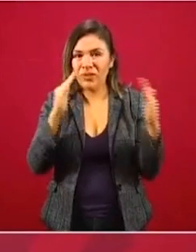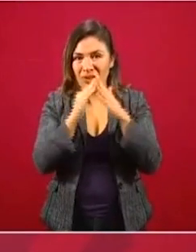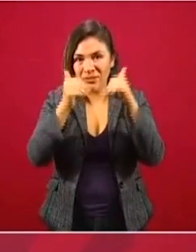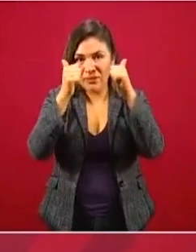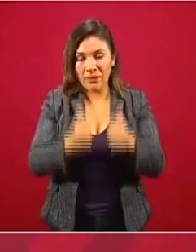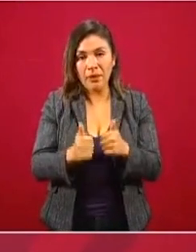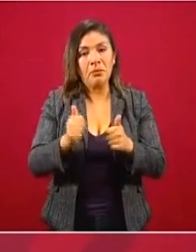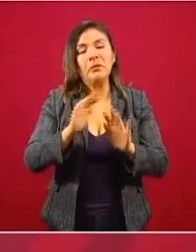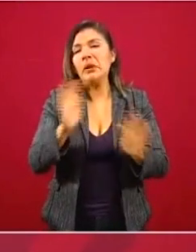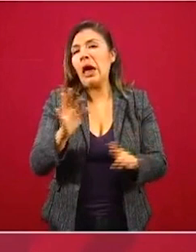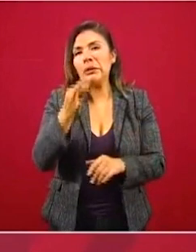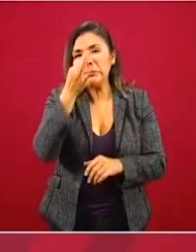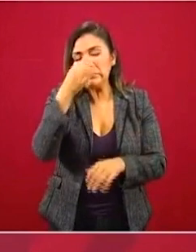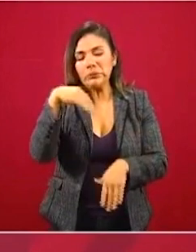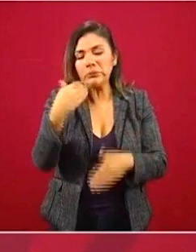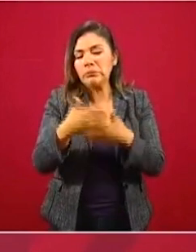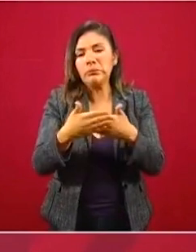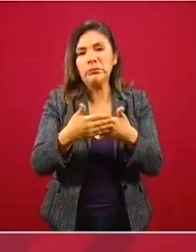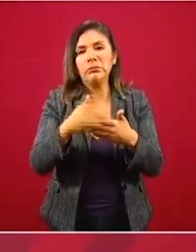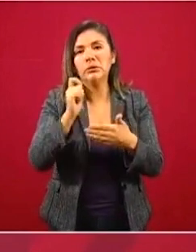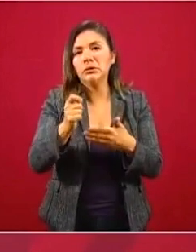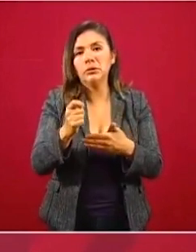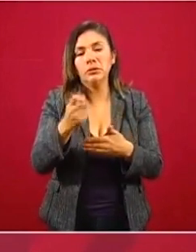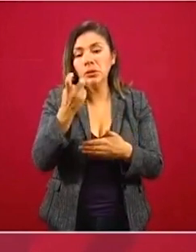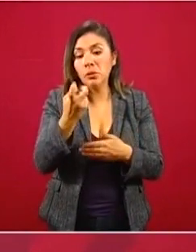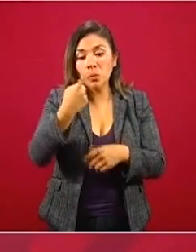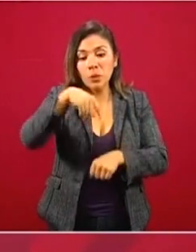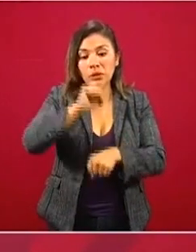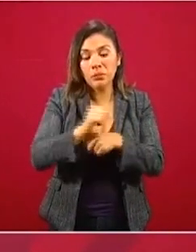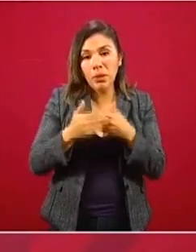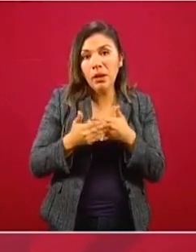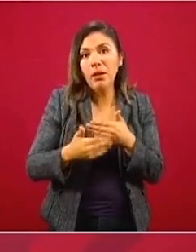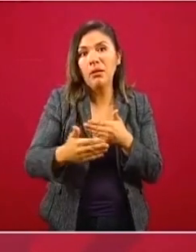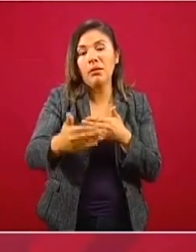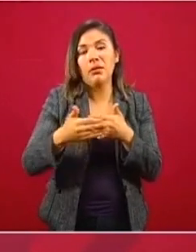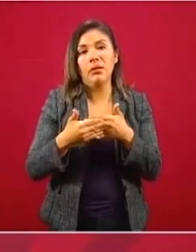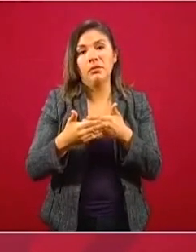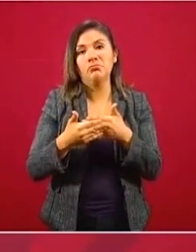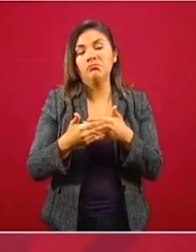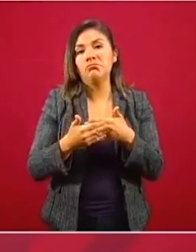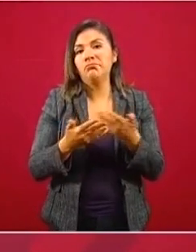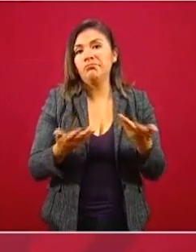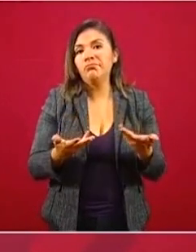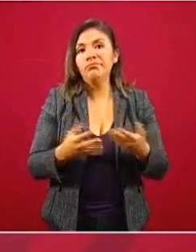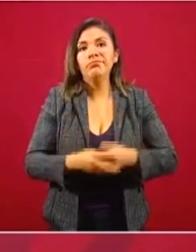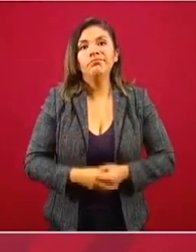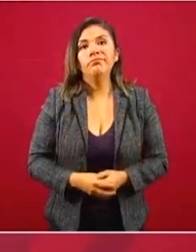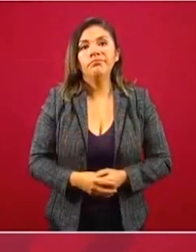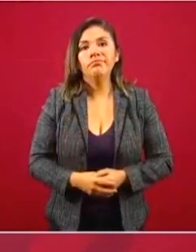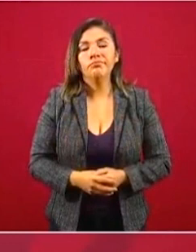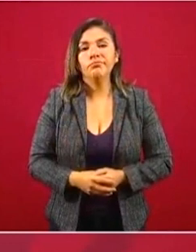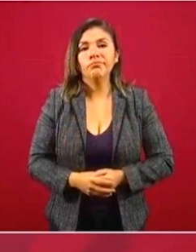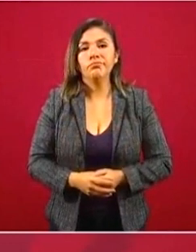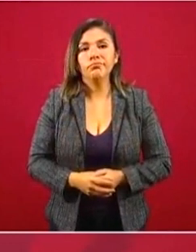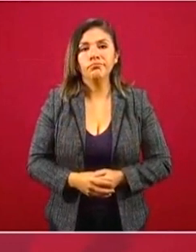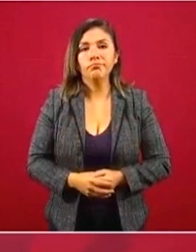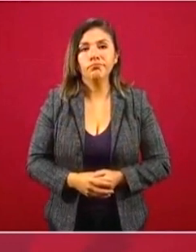ya nada más es esta semana y